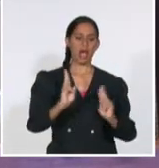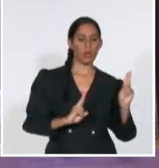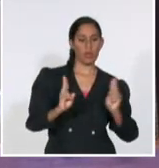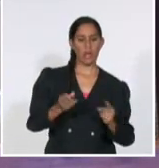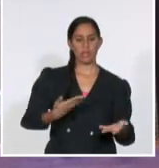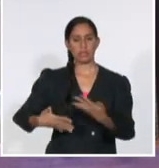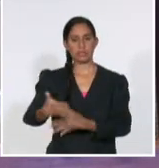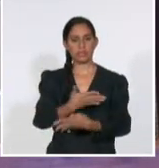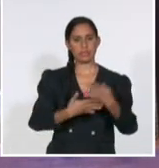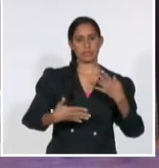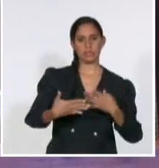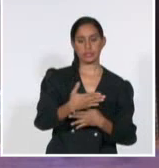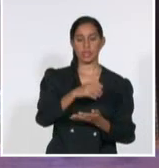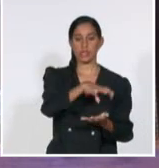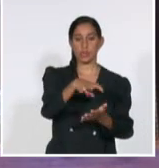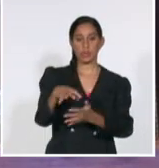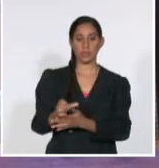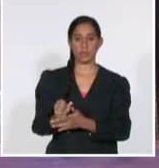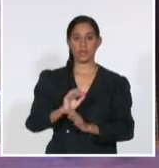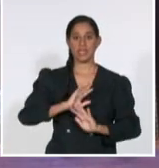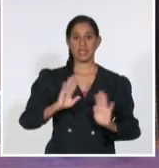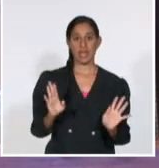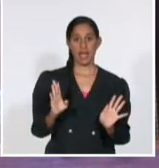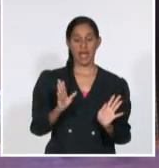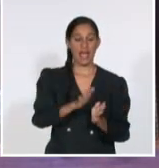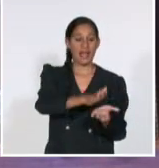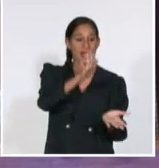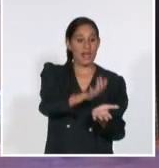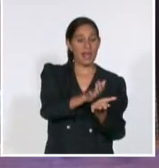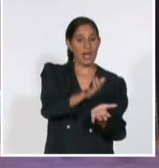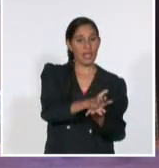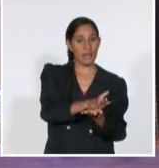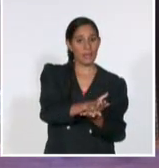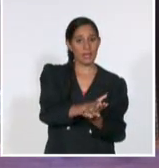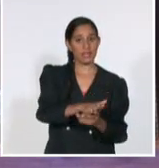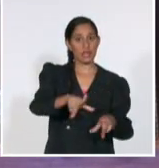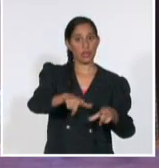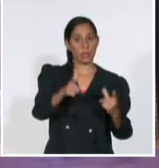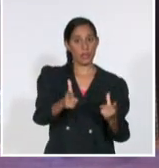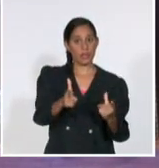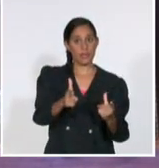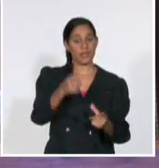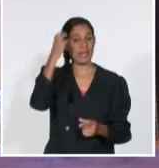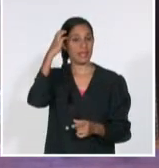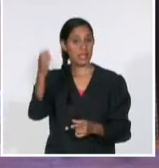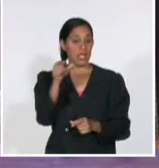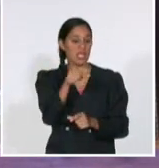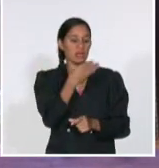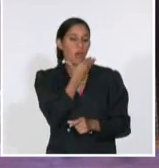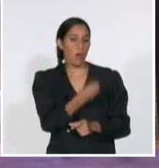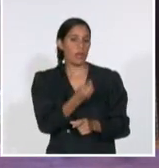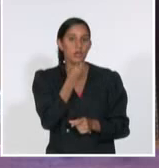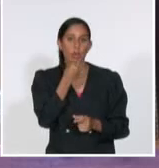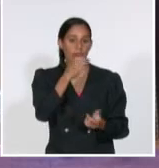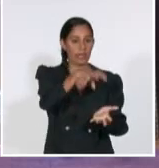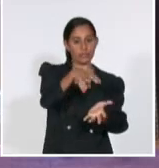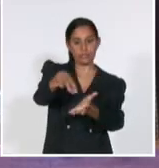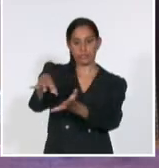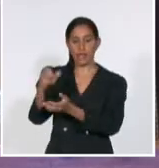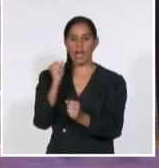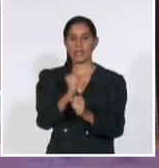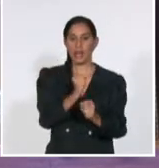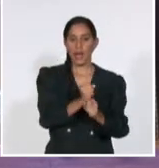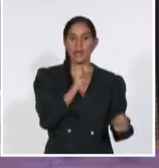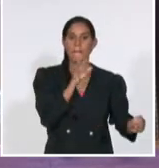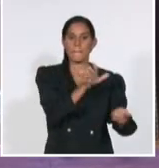satisfecha la demanda en el sector estatal, si estos jóvenes no tienen una posibilidad de ubicación en el sector estatal, se